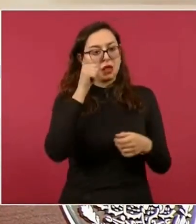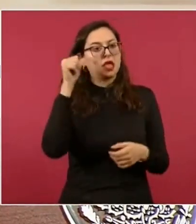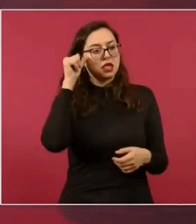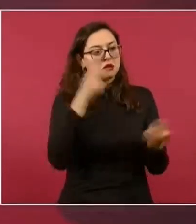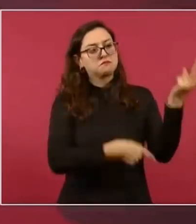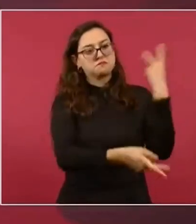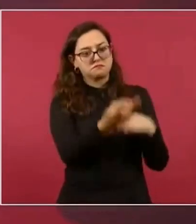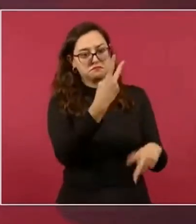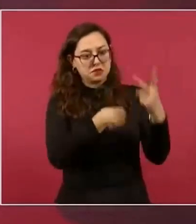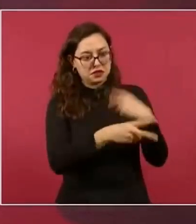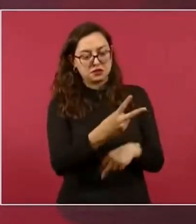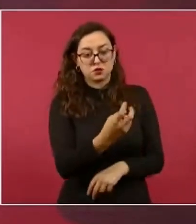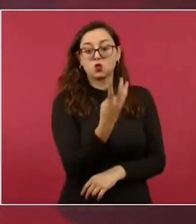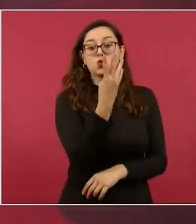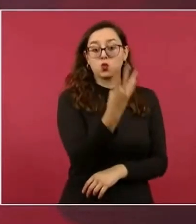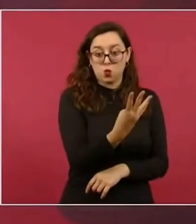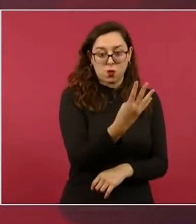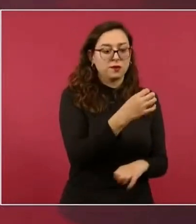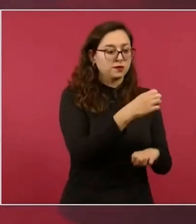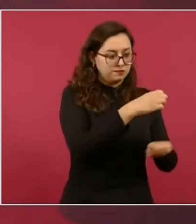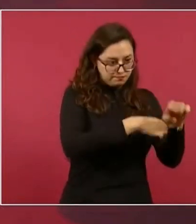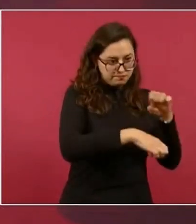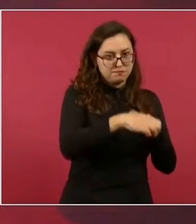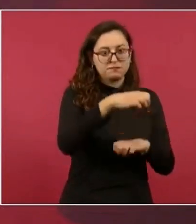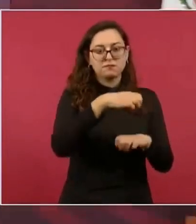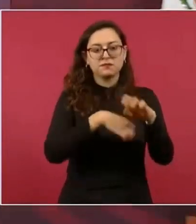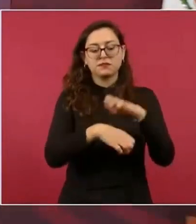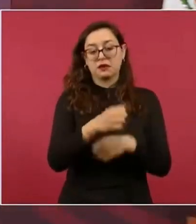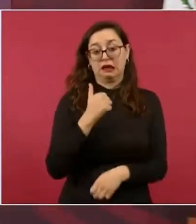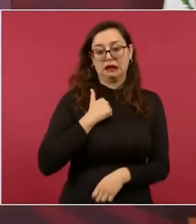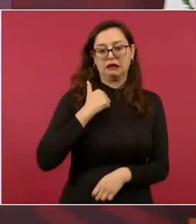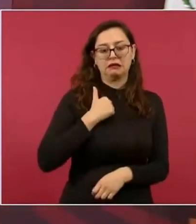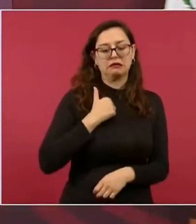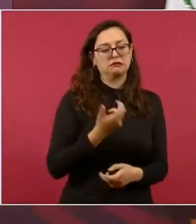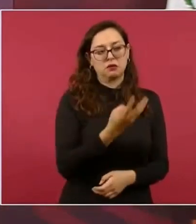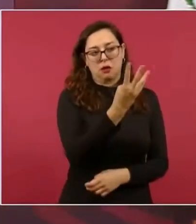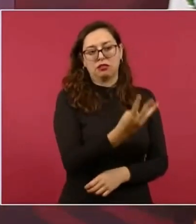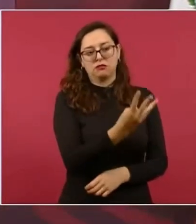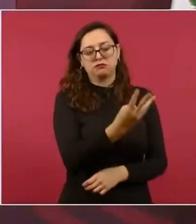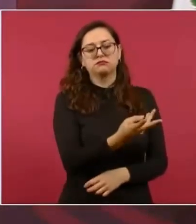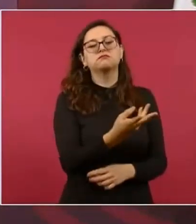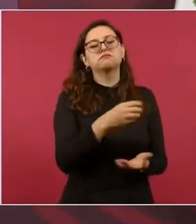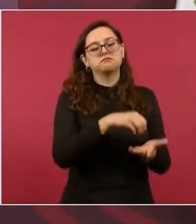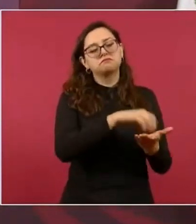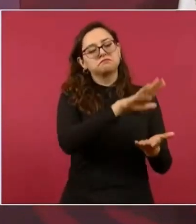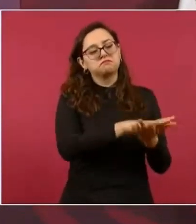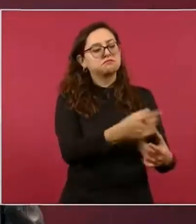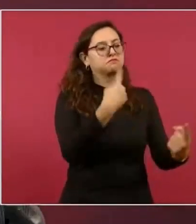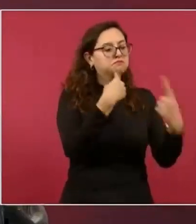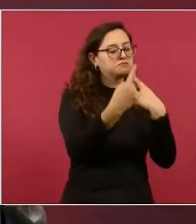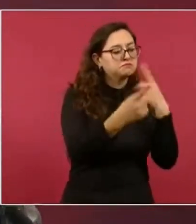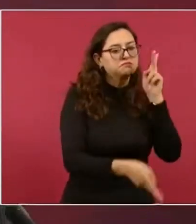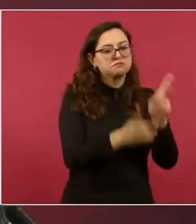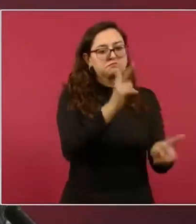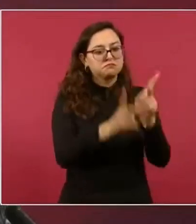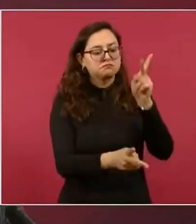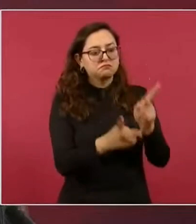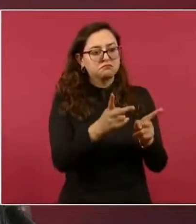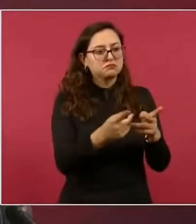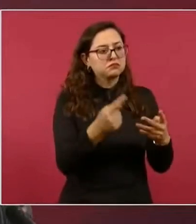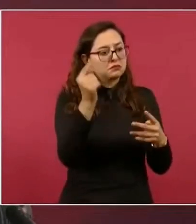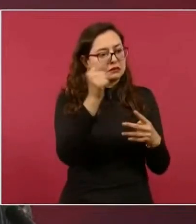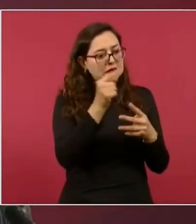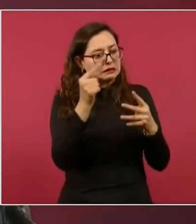a cuatro empresas canadienses y resolvimos los cuatro problemas,